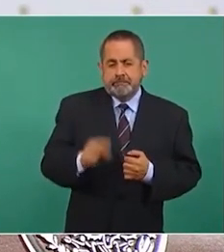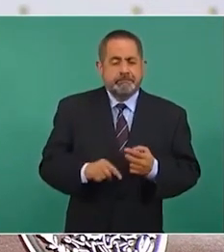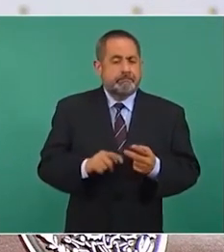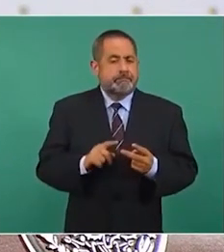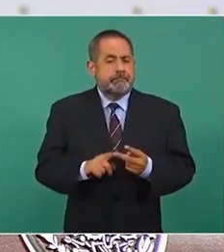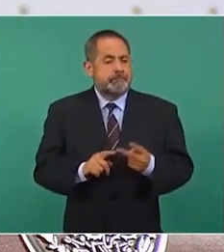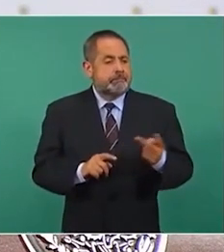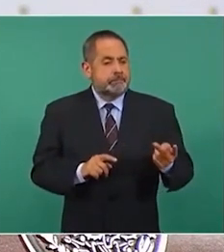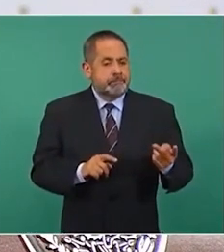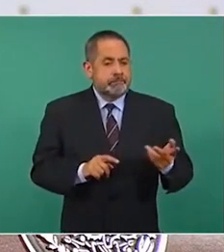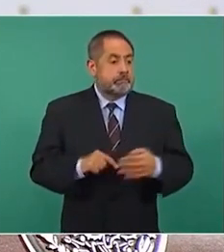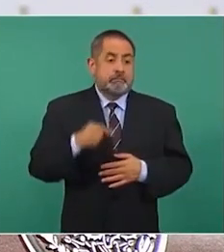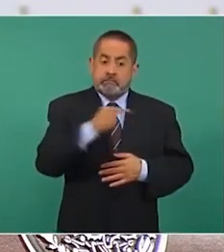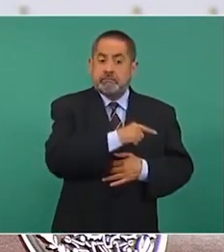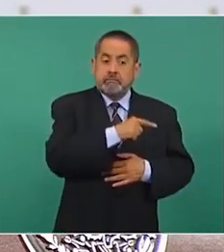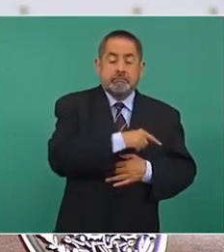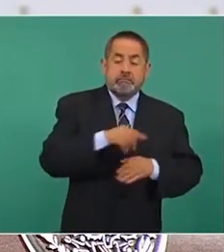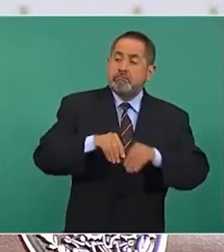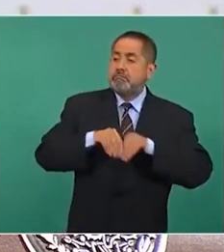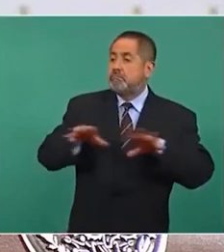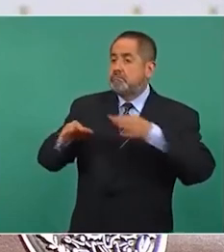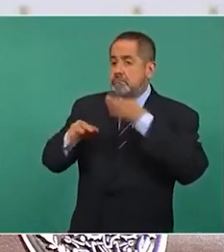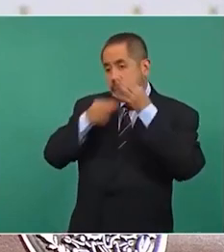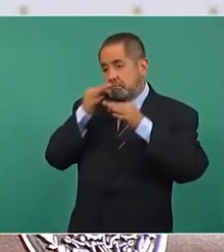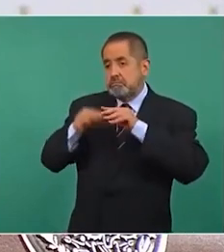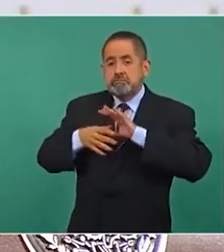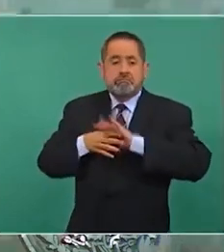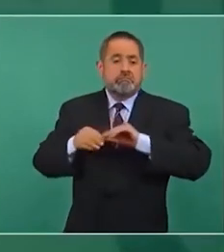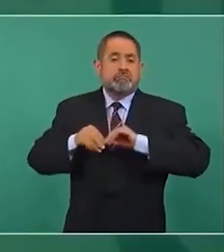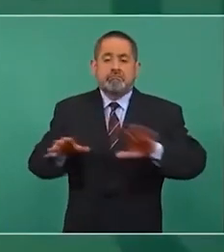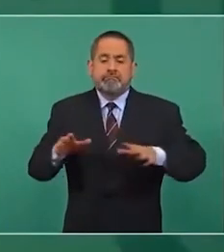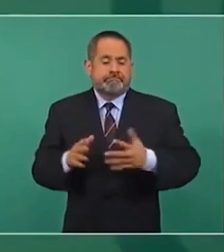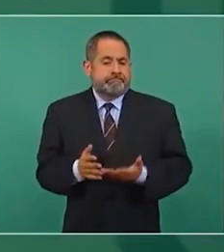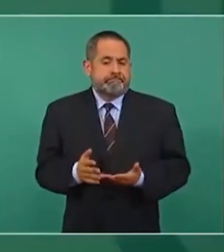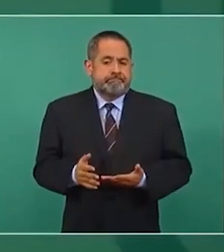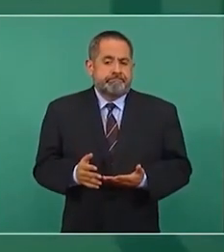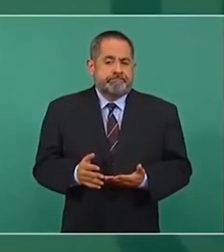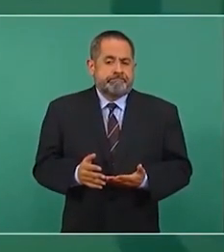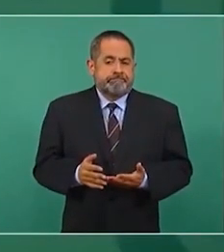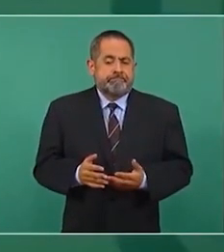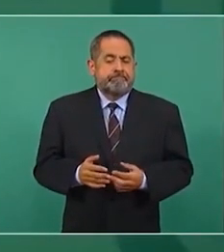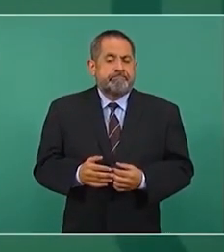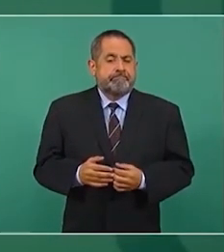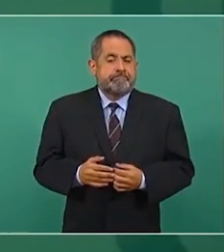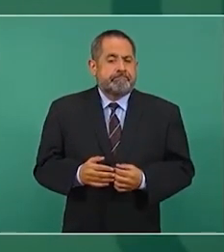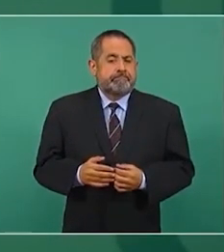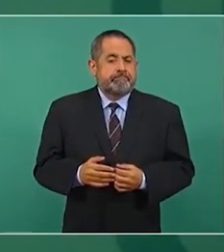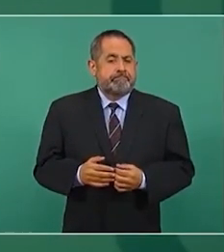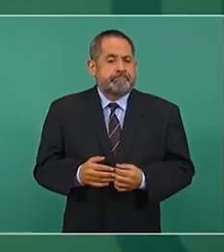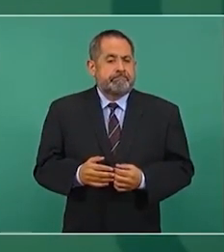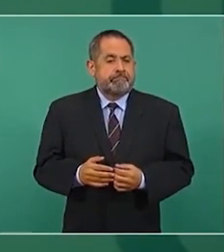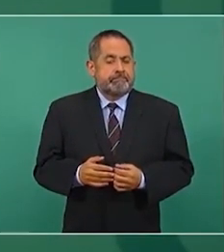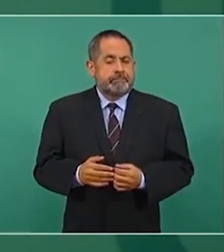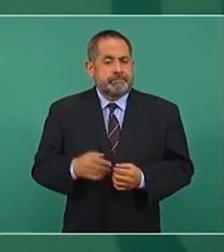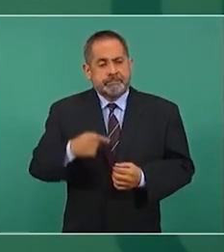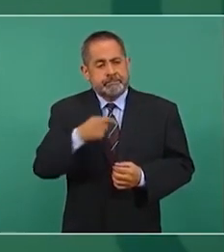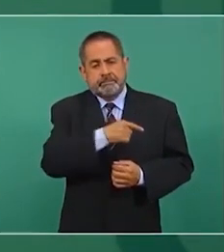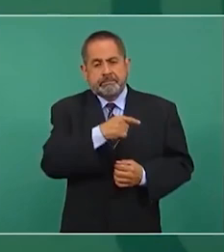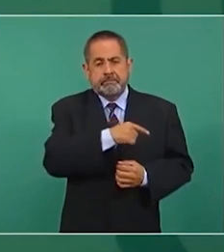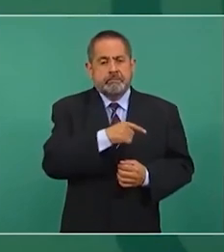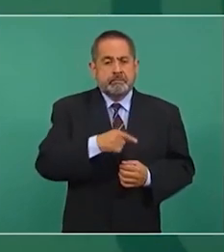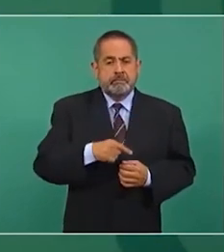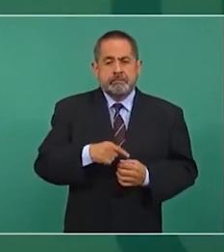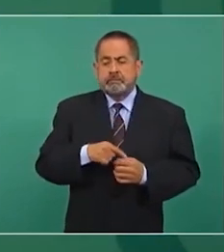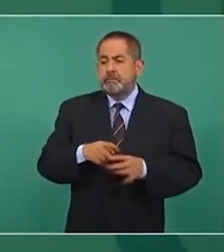dio a conocer de cómo a cambio